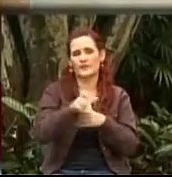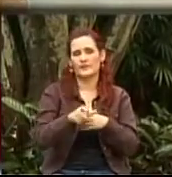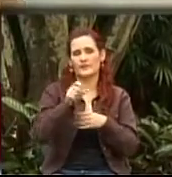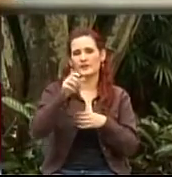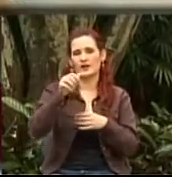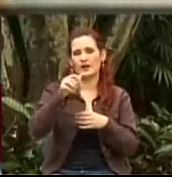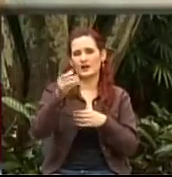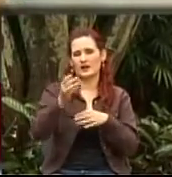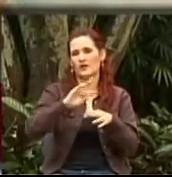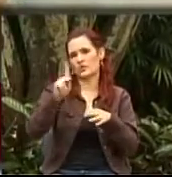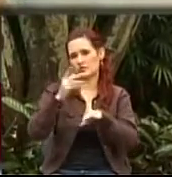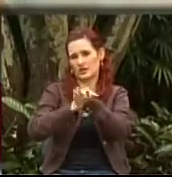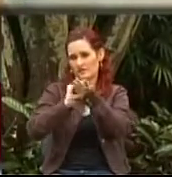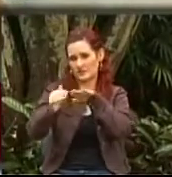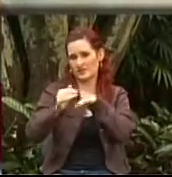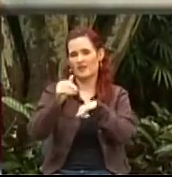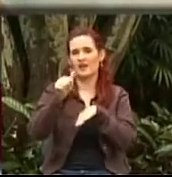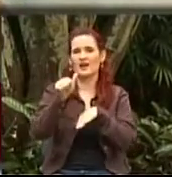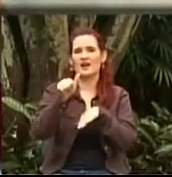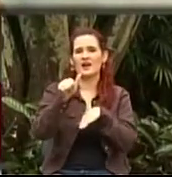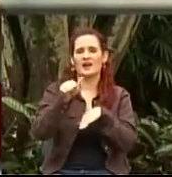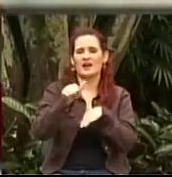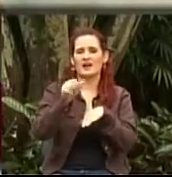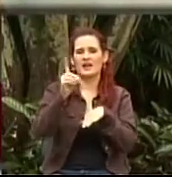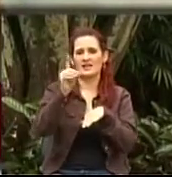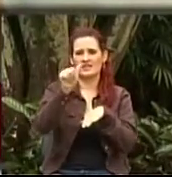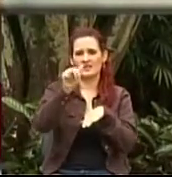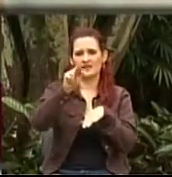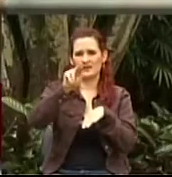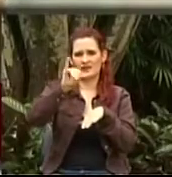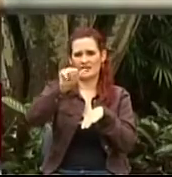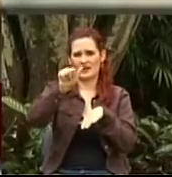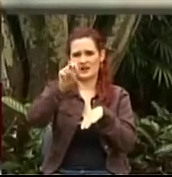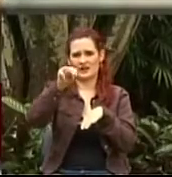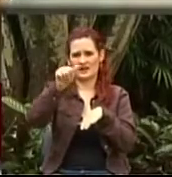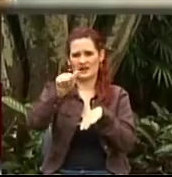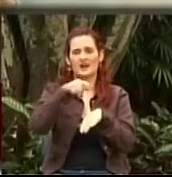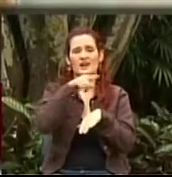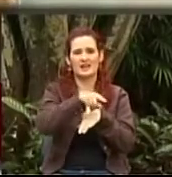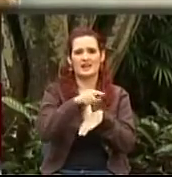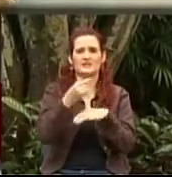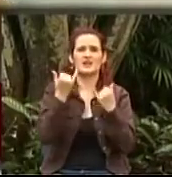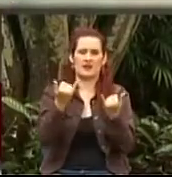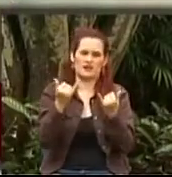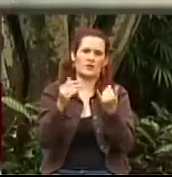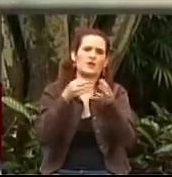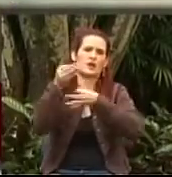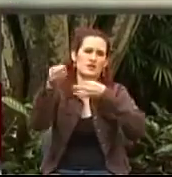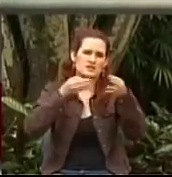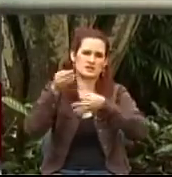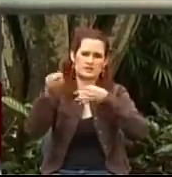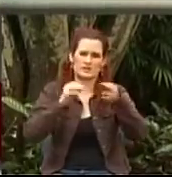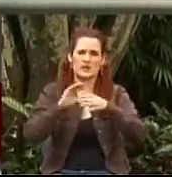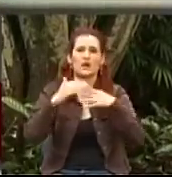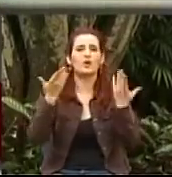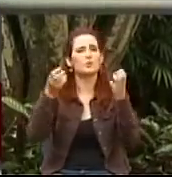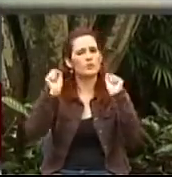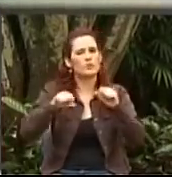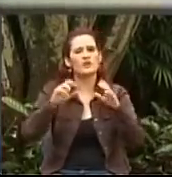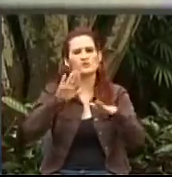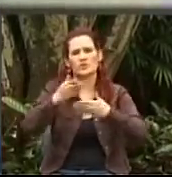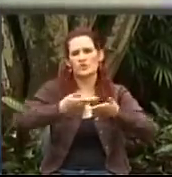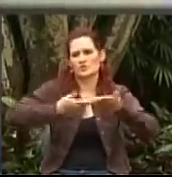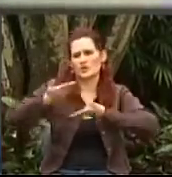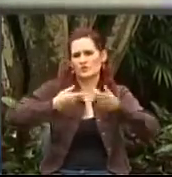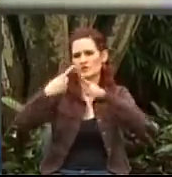Adriana Suárez, que es la directora técnica de la unidad de discapacidad. Ella te puede ampliar ahora en la segunda parte del programa sobre la oferta de servicios para